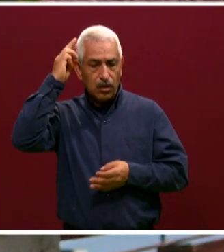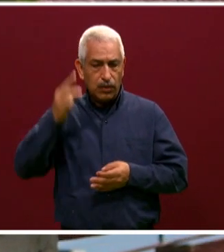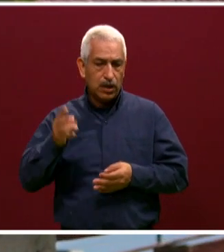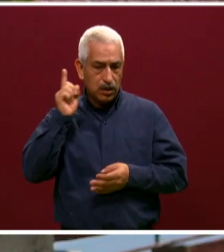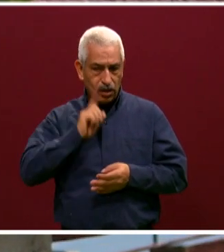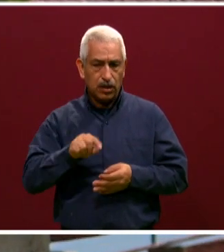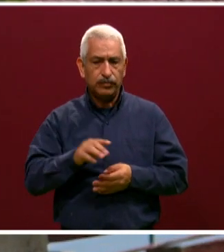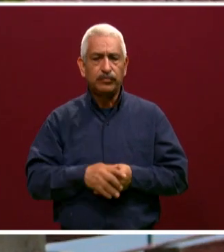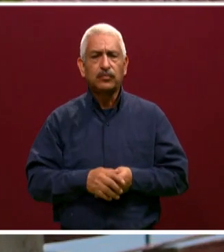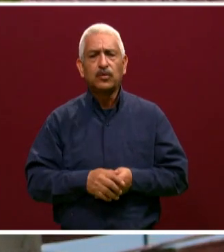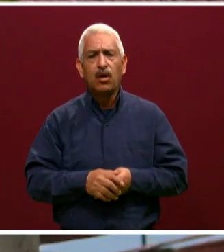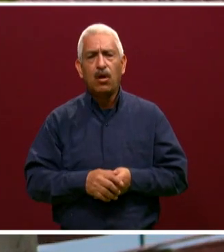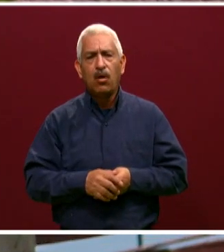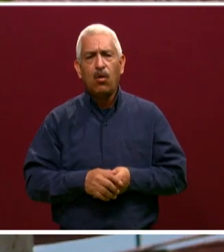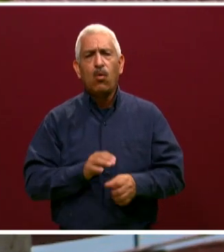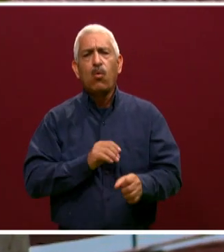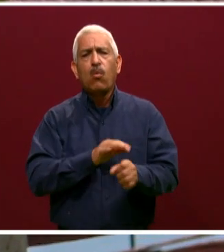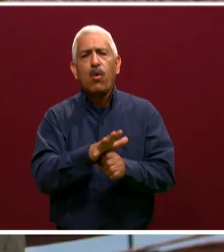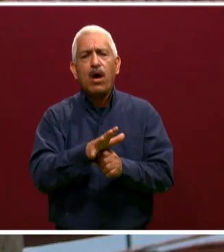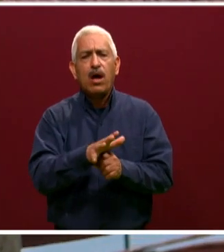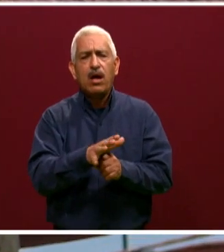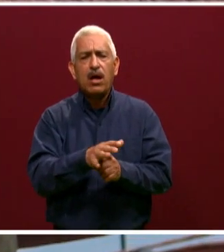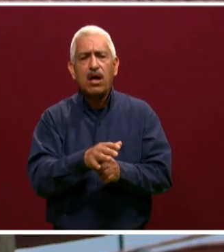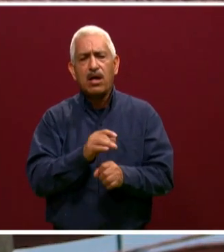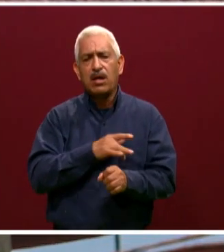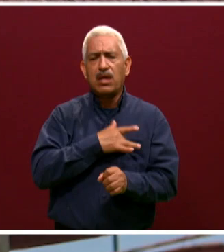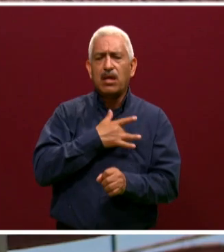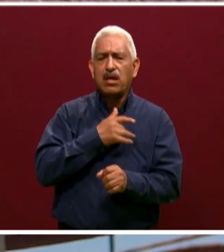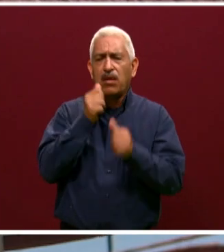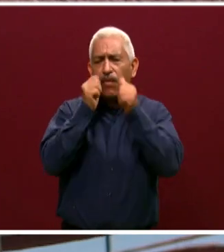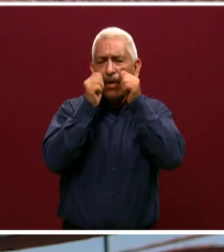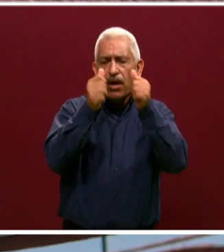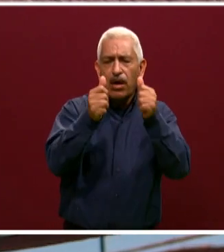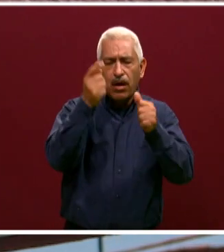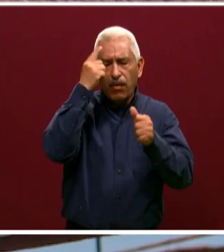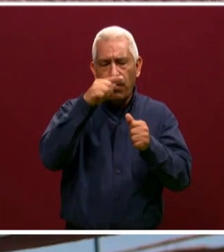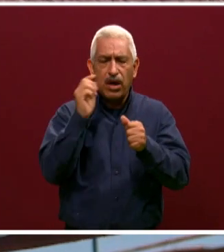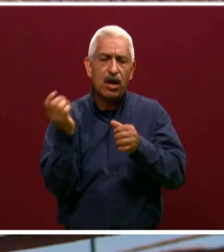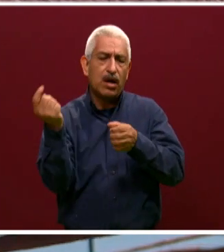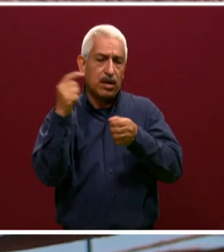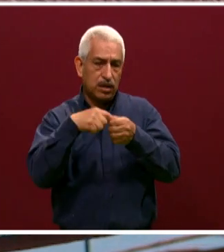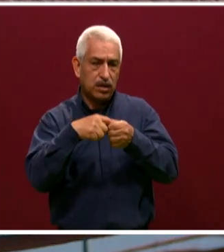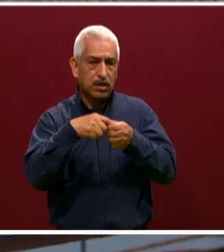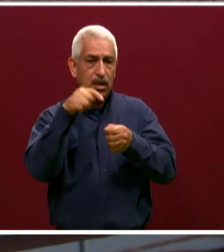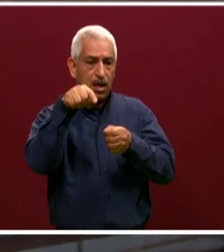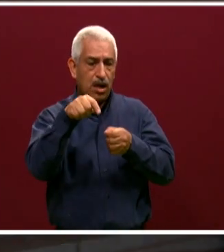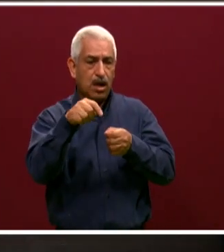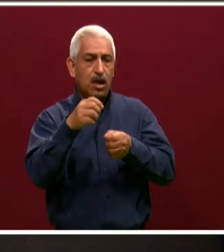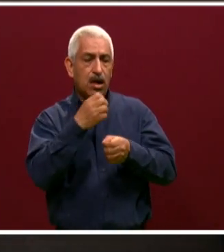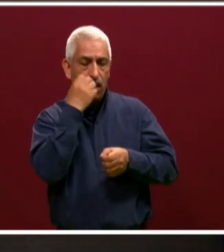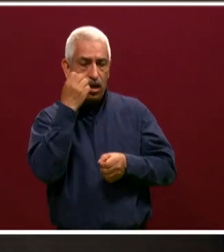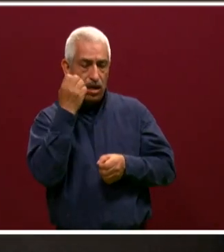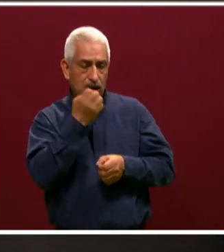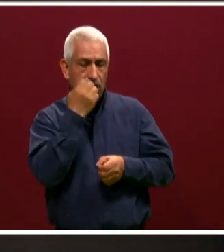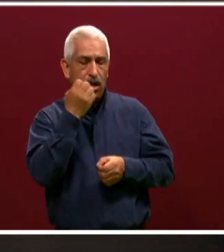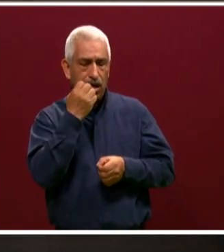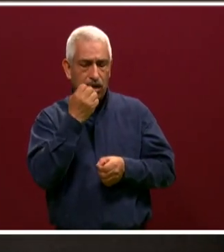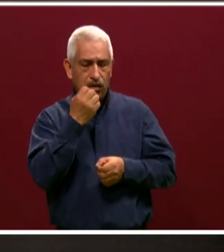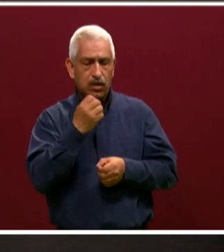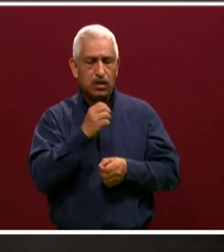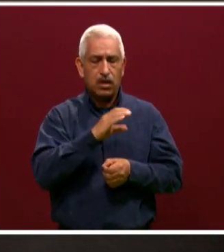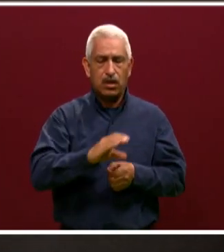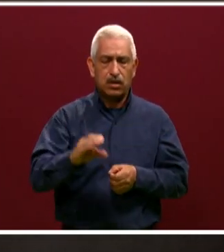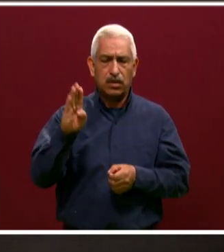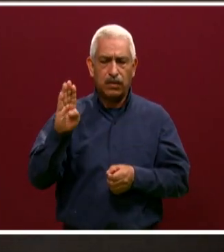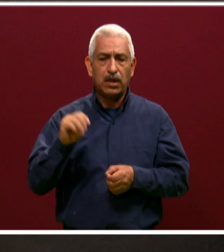los alumnos y a las alumnas para entrar a COBAEP? Yo creo que la formación académica es muy importante, pero también ofertamos actividades físicas